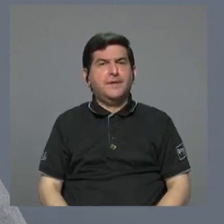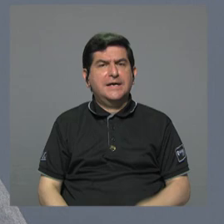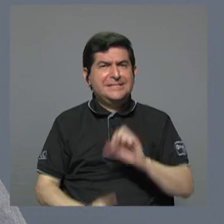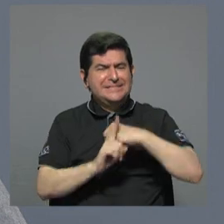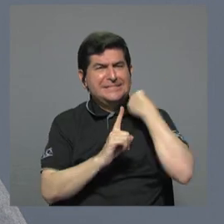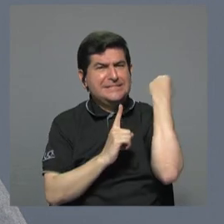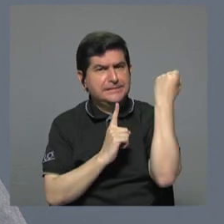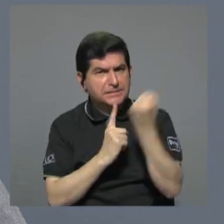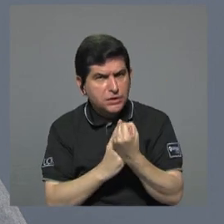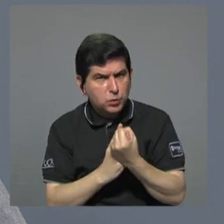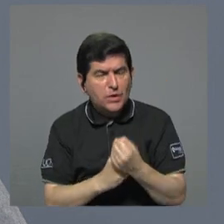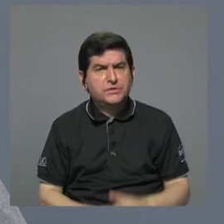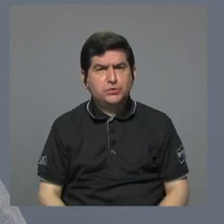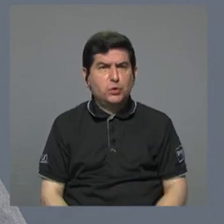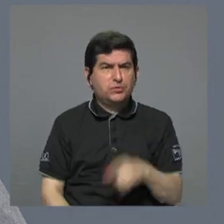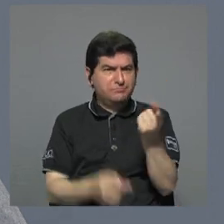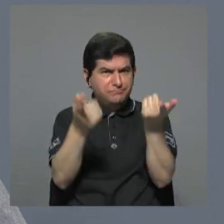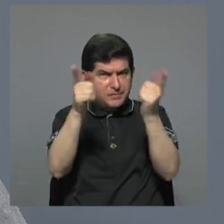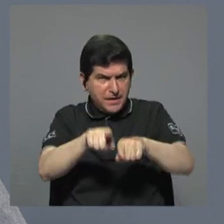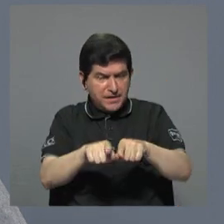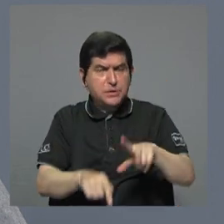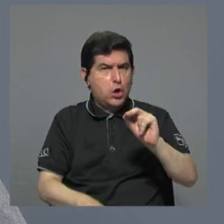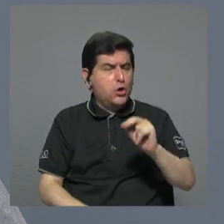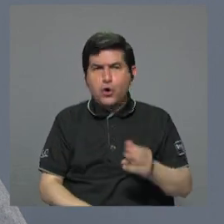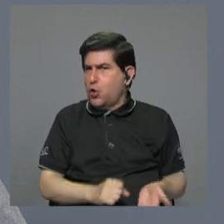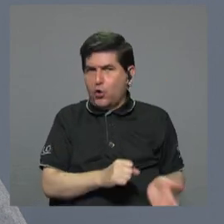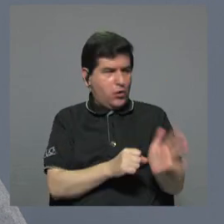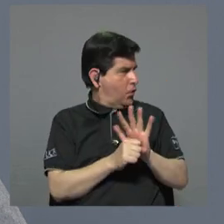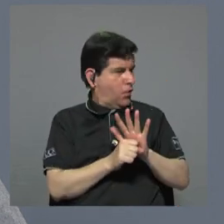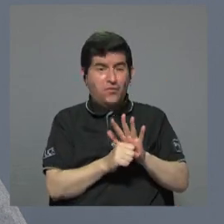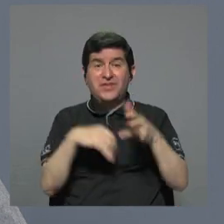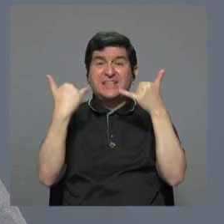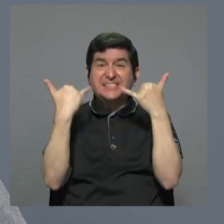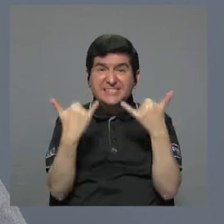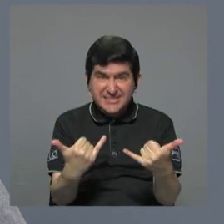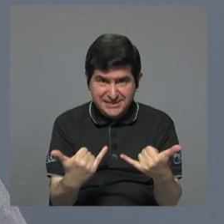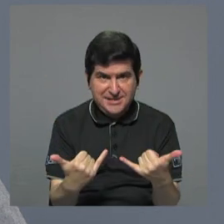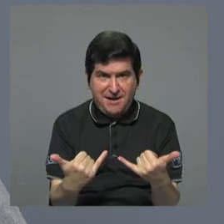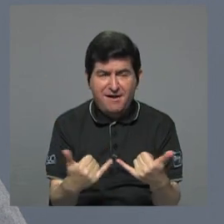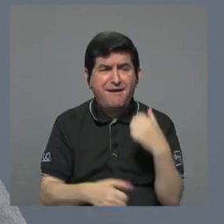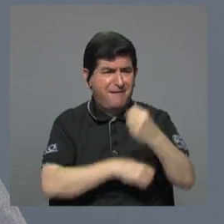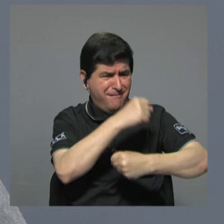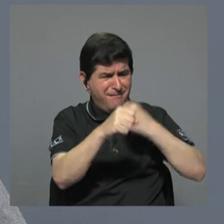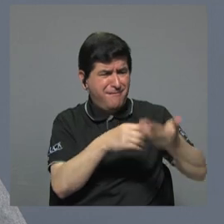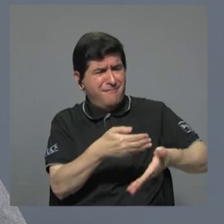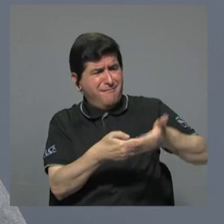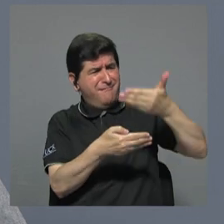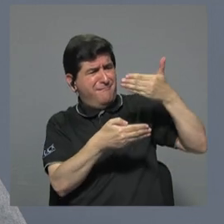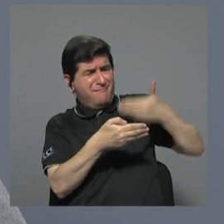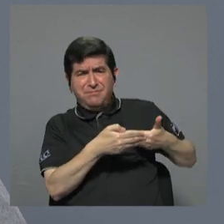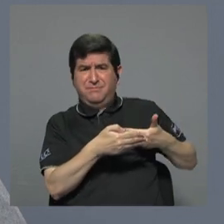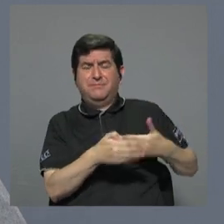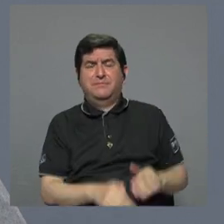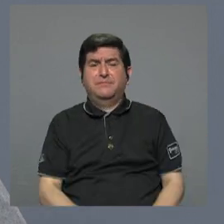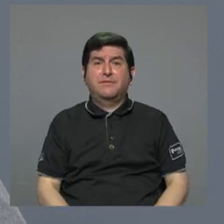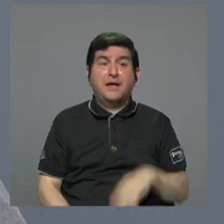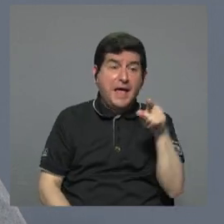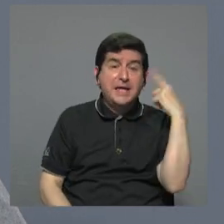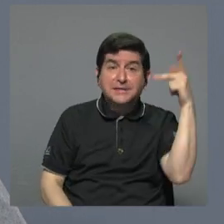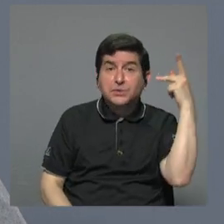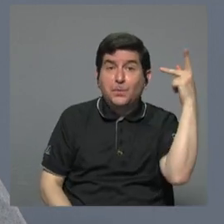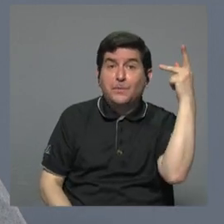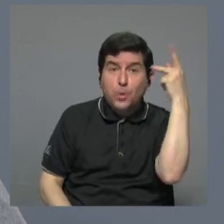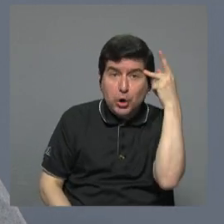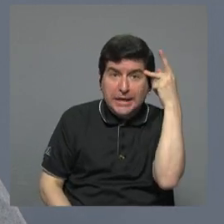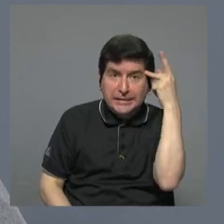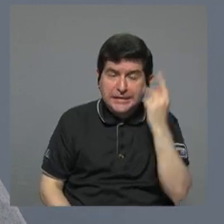situación que ha venido y no por el COVID. Esto ya viene años atrás, ¿verdad? Y estas son las políticas